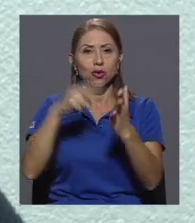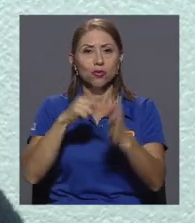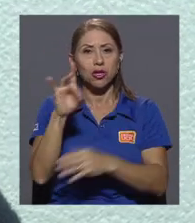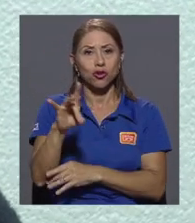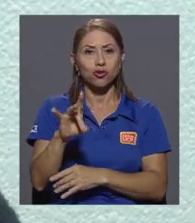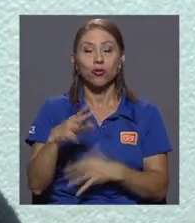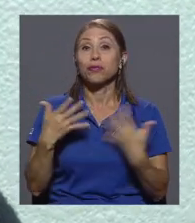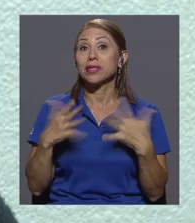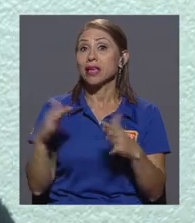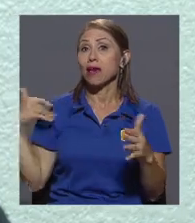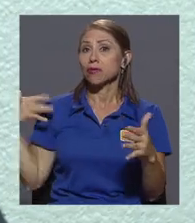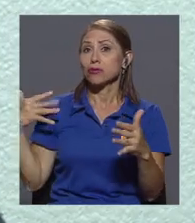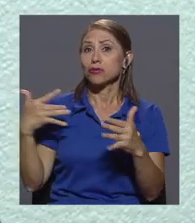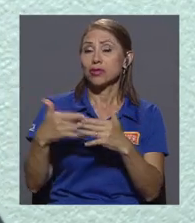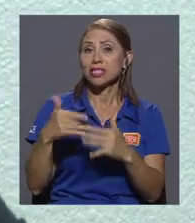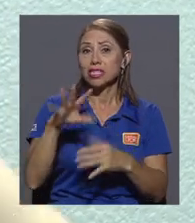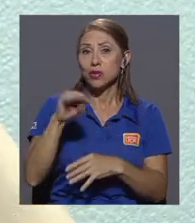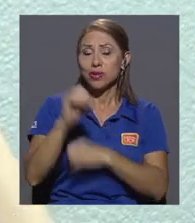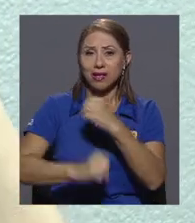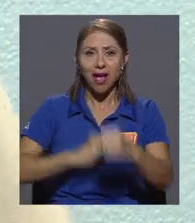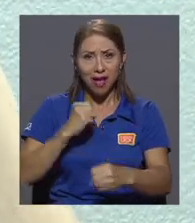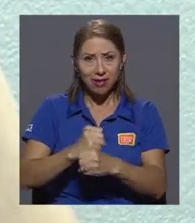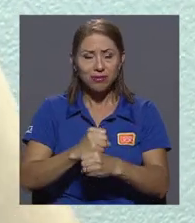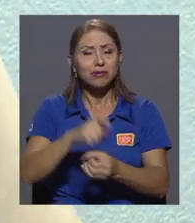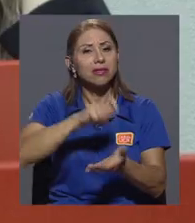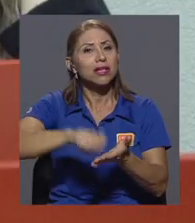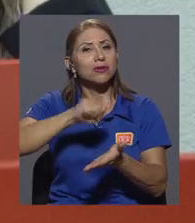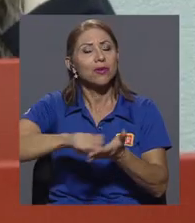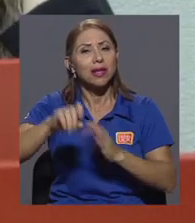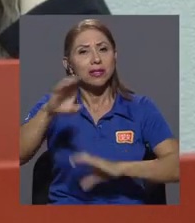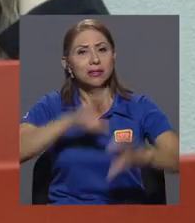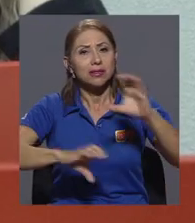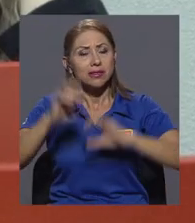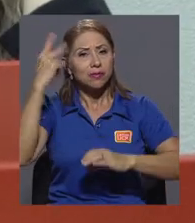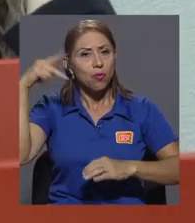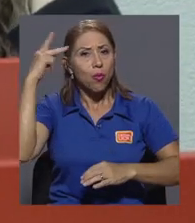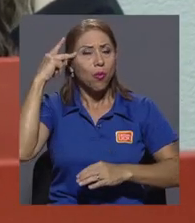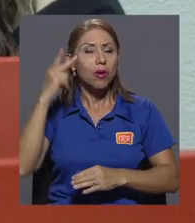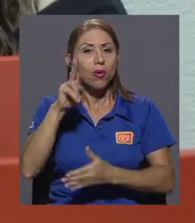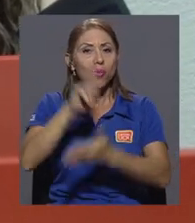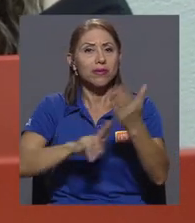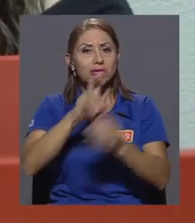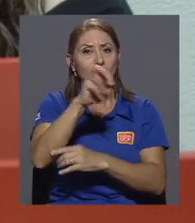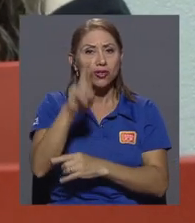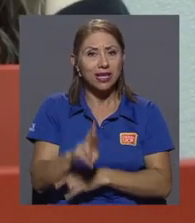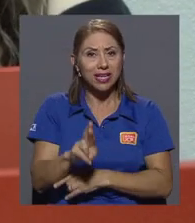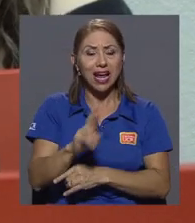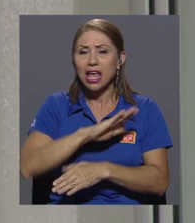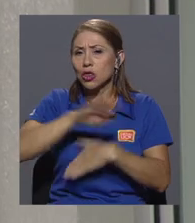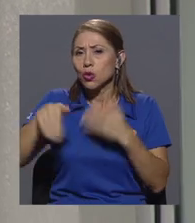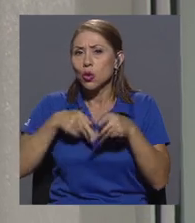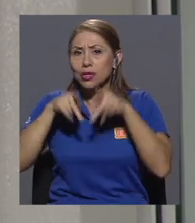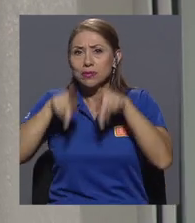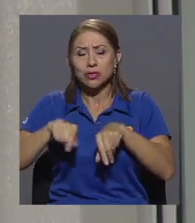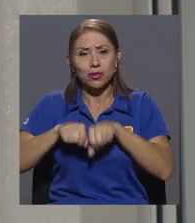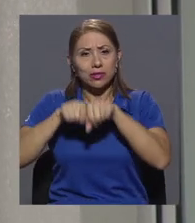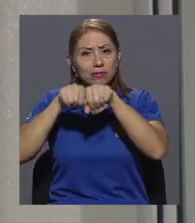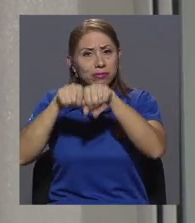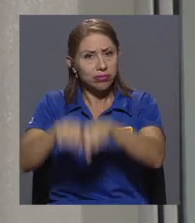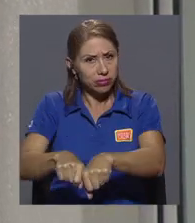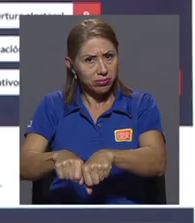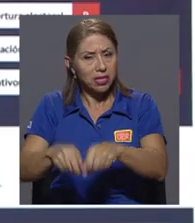50 años de existencia, la Escuela de Ciencias Políticas de la Universidad de Costa Rica y todos sus egresados y egresadas